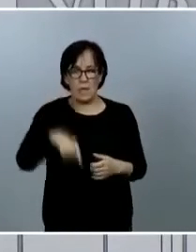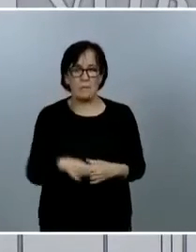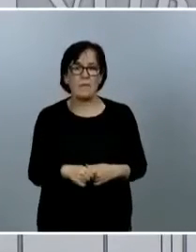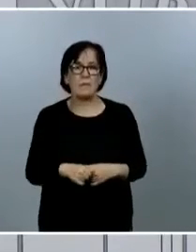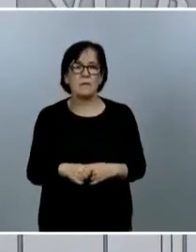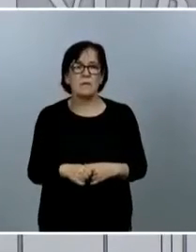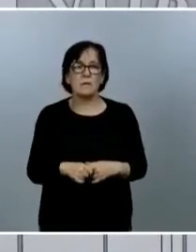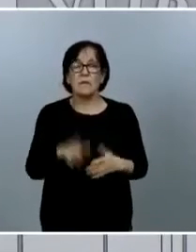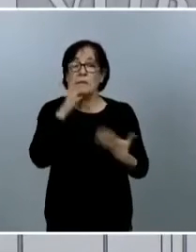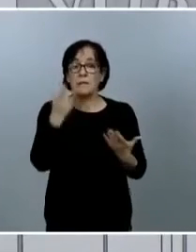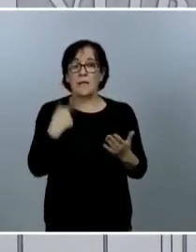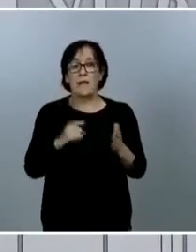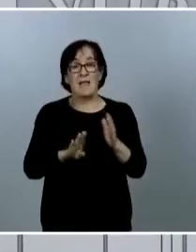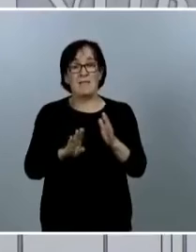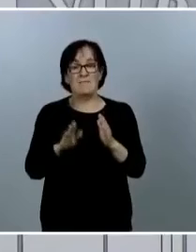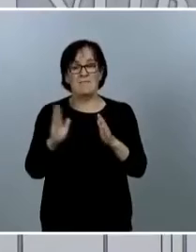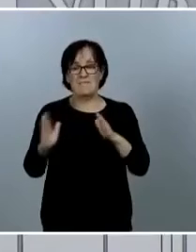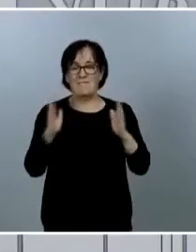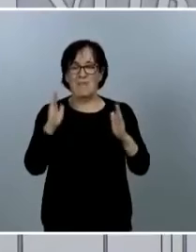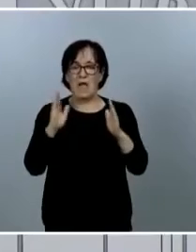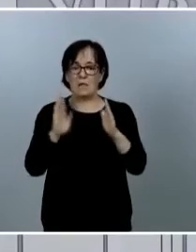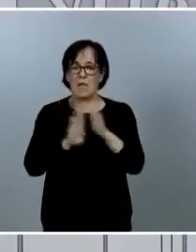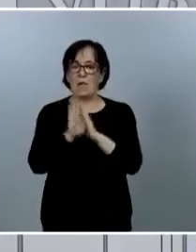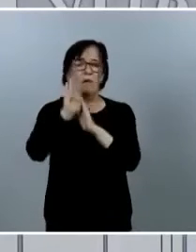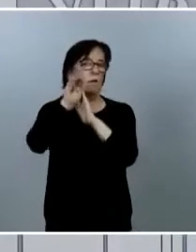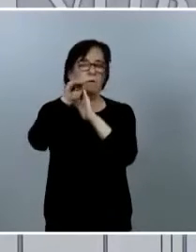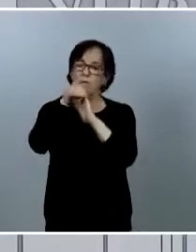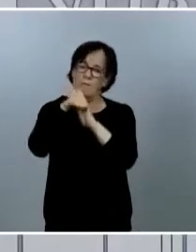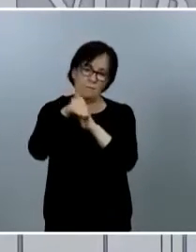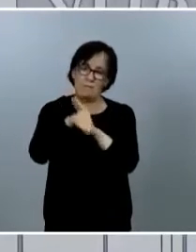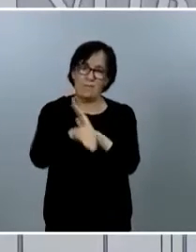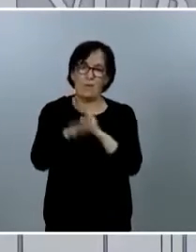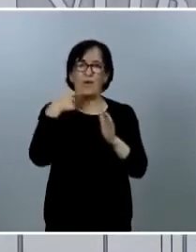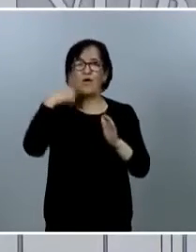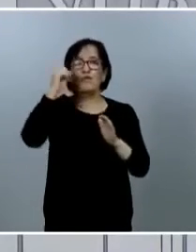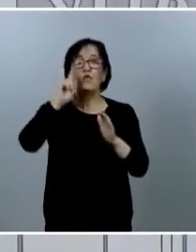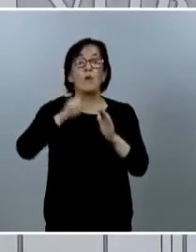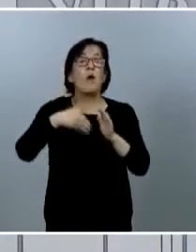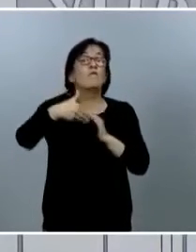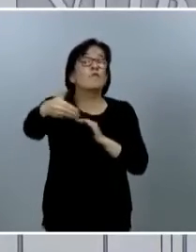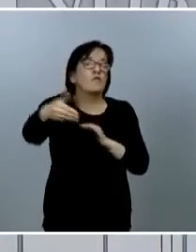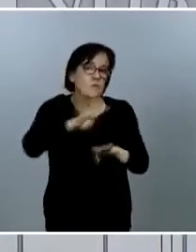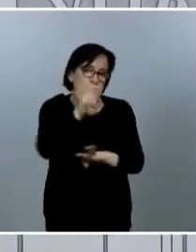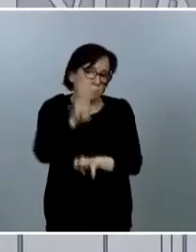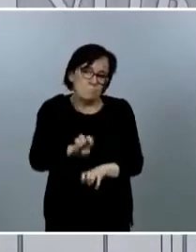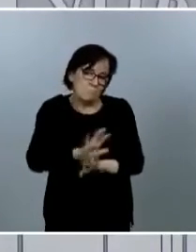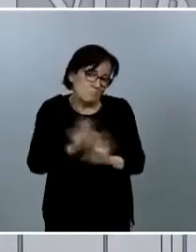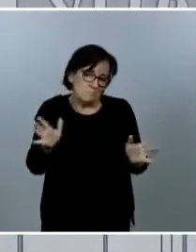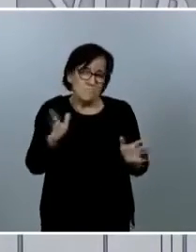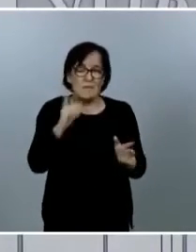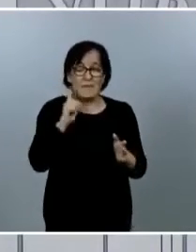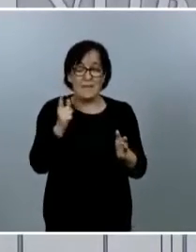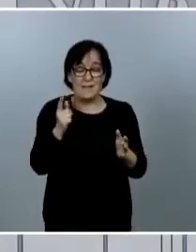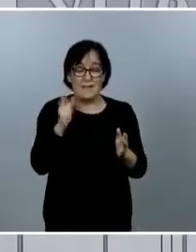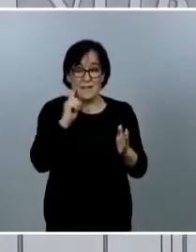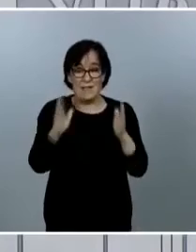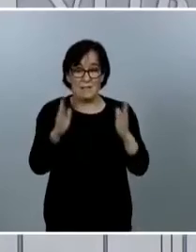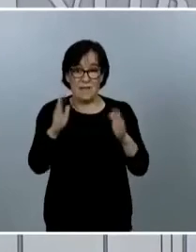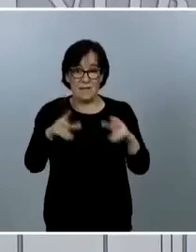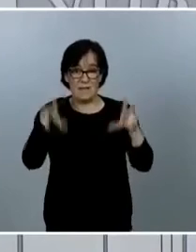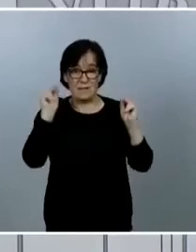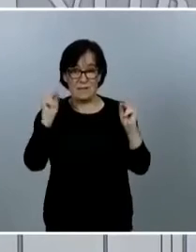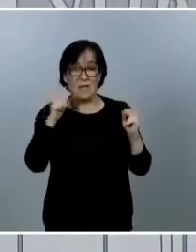ya en la fase final de evolución de esta onda epidémica no sabemos lo que vendrá en el futuro y en la fase final la relación entre casos leves